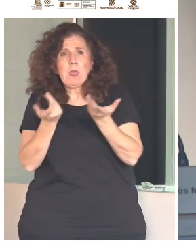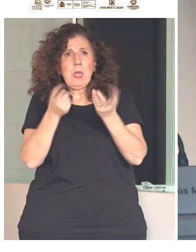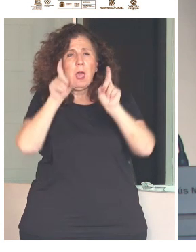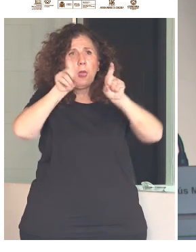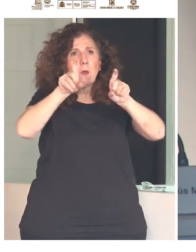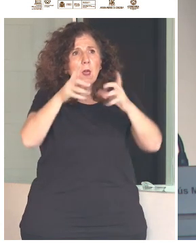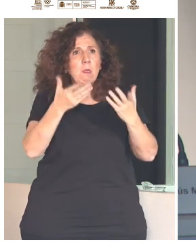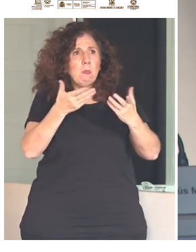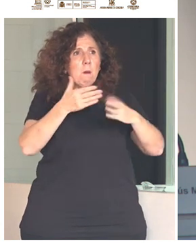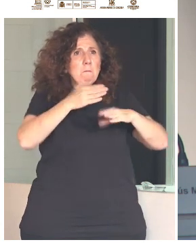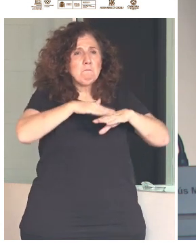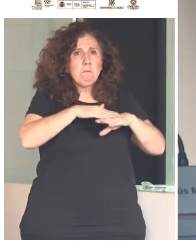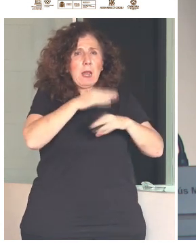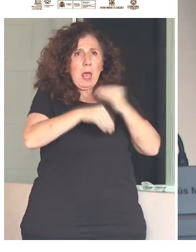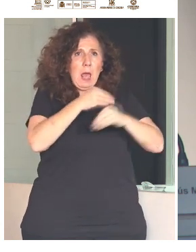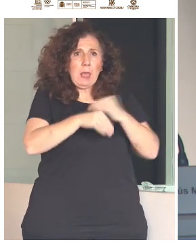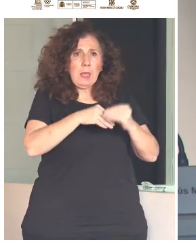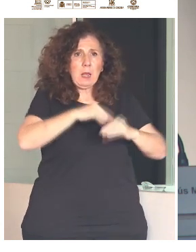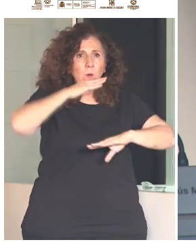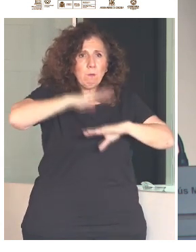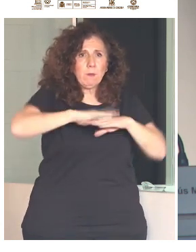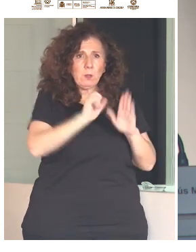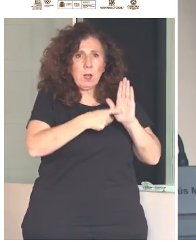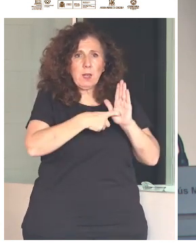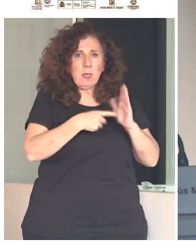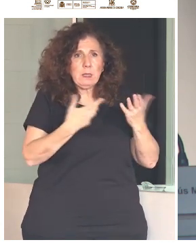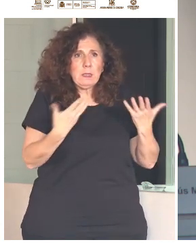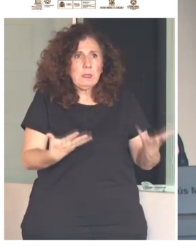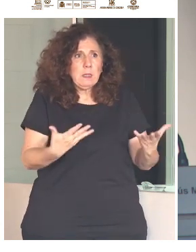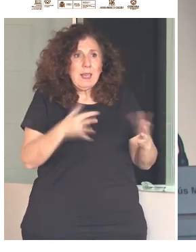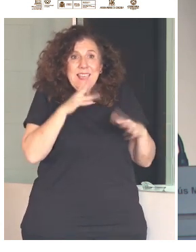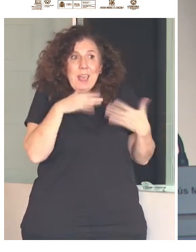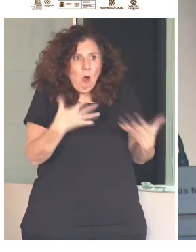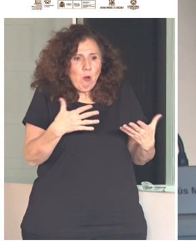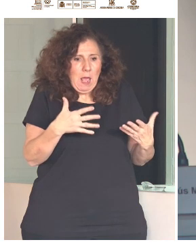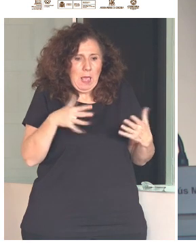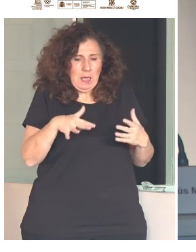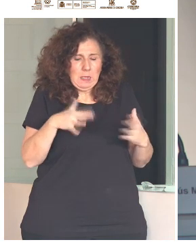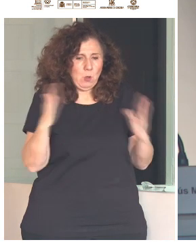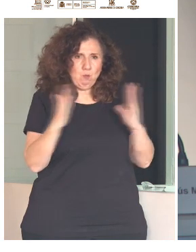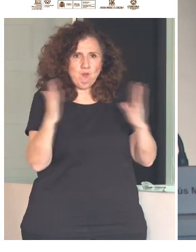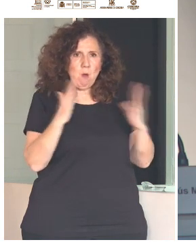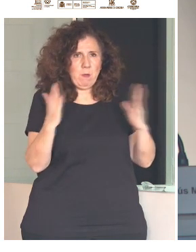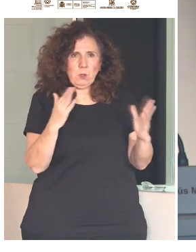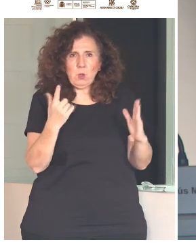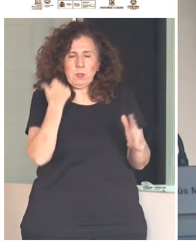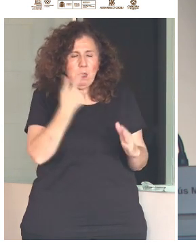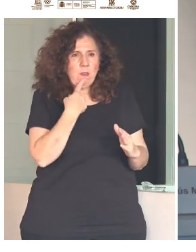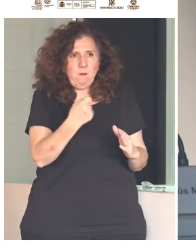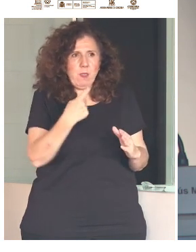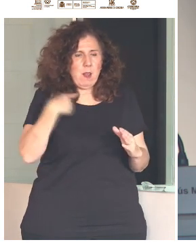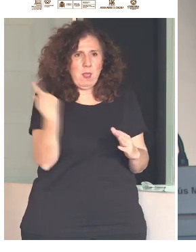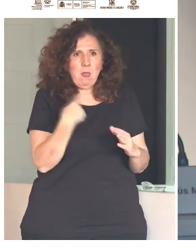cumplimiento del mandato legal, más en estos tiempos tan convulsos que vive nuestro país, yo tengo que decir que nuestras